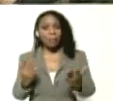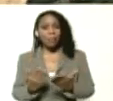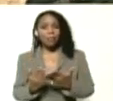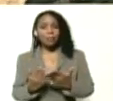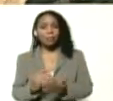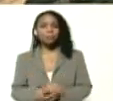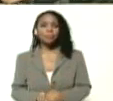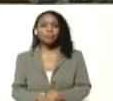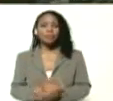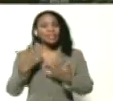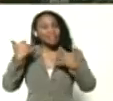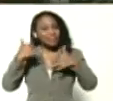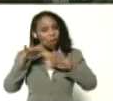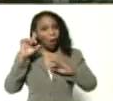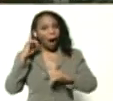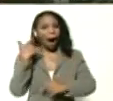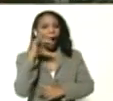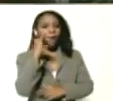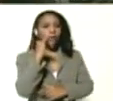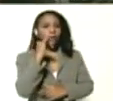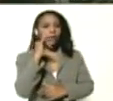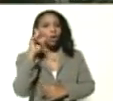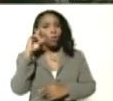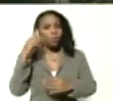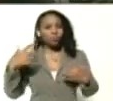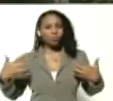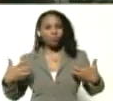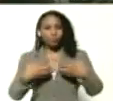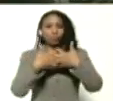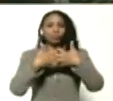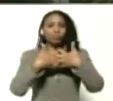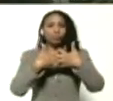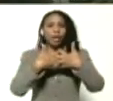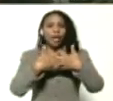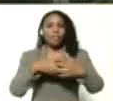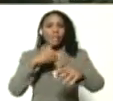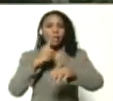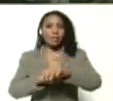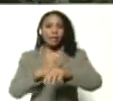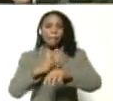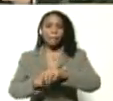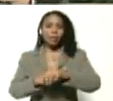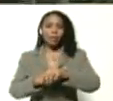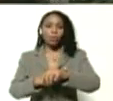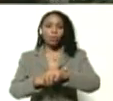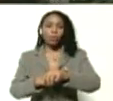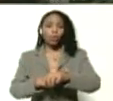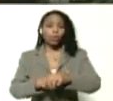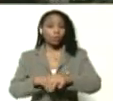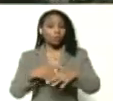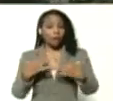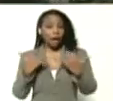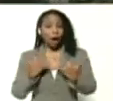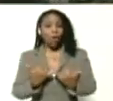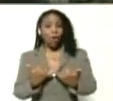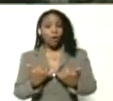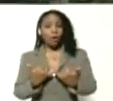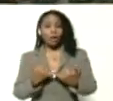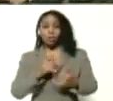hay, una infiltración, un choque, del tiempo, tecnológico, que ahora, será inevitable,